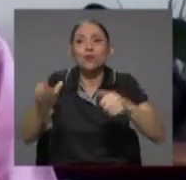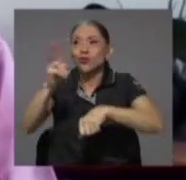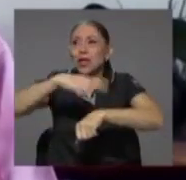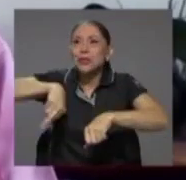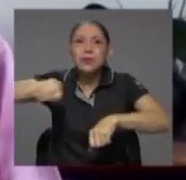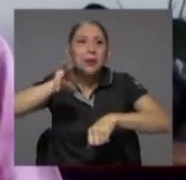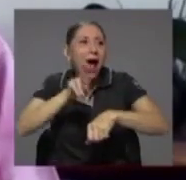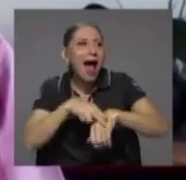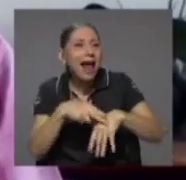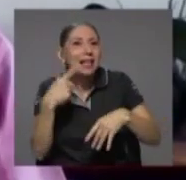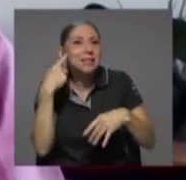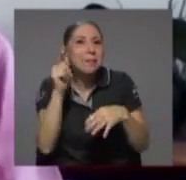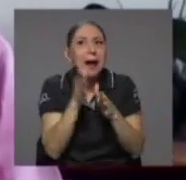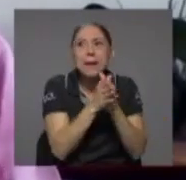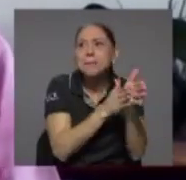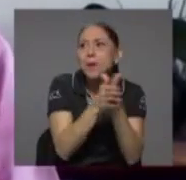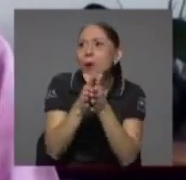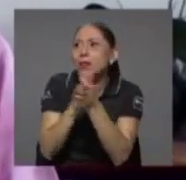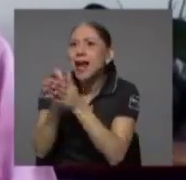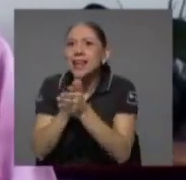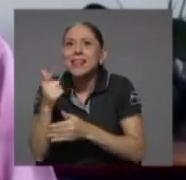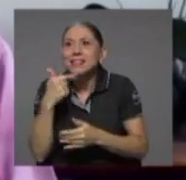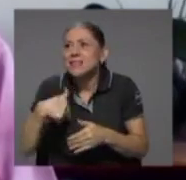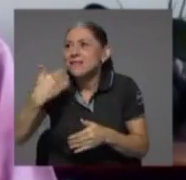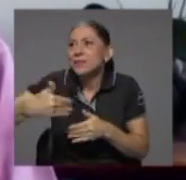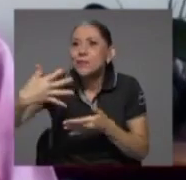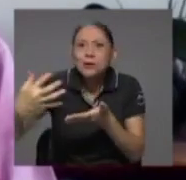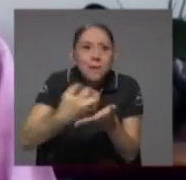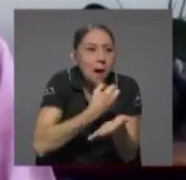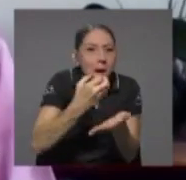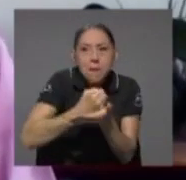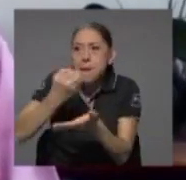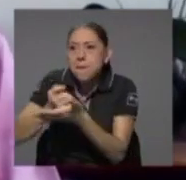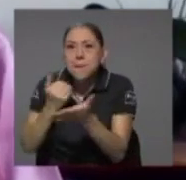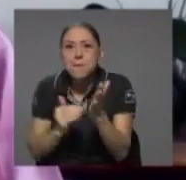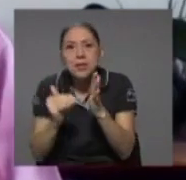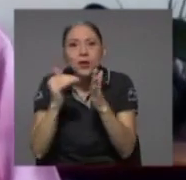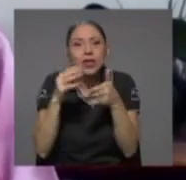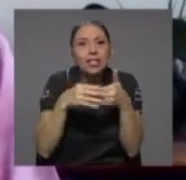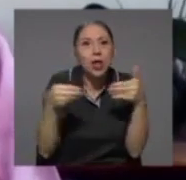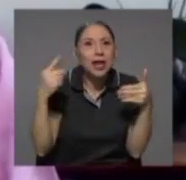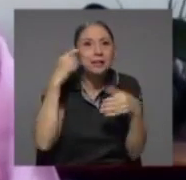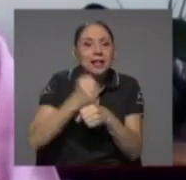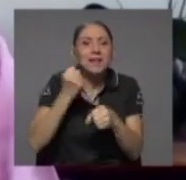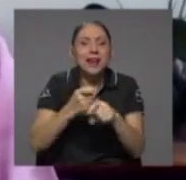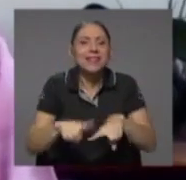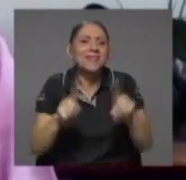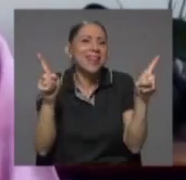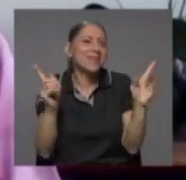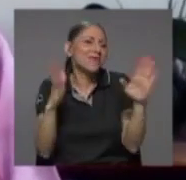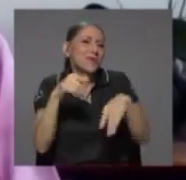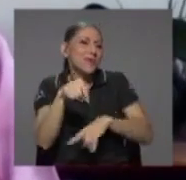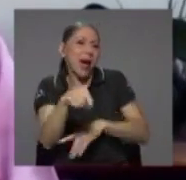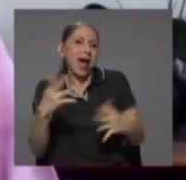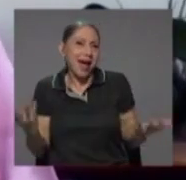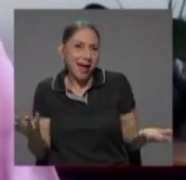decir que podemos vamos a tener millones de dólares para hacer las cosas distintas y me parece que es fundamental